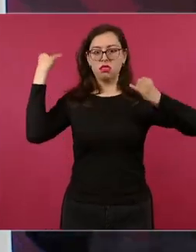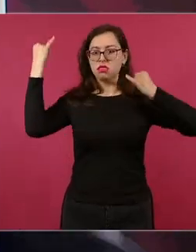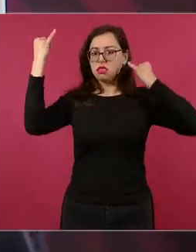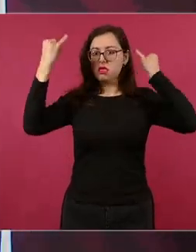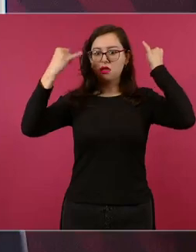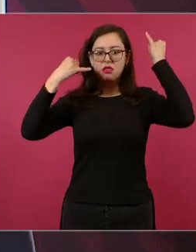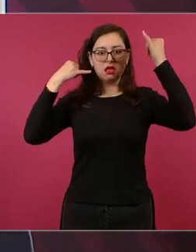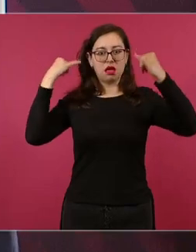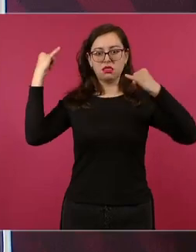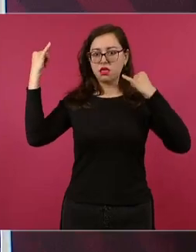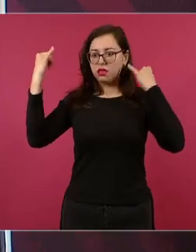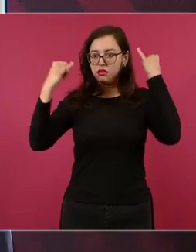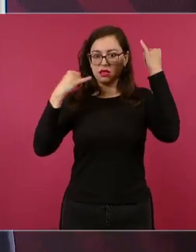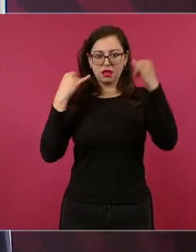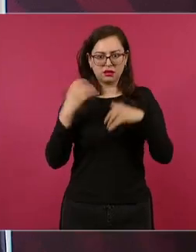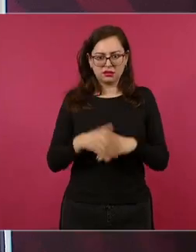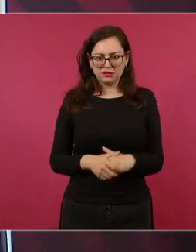hacen